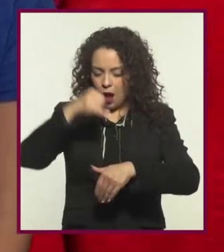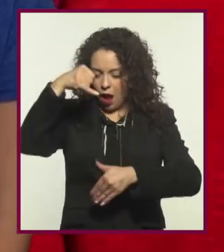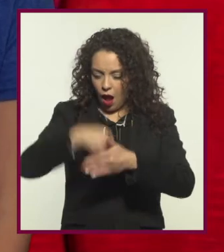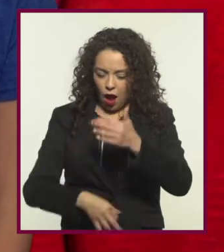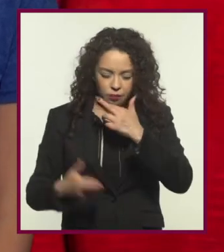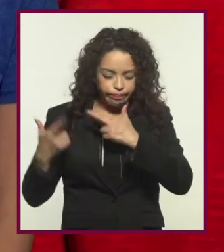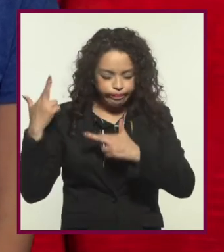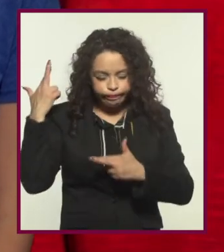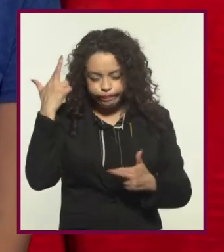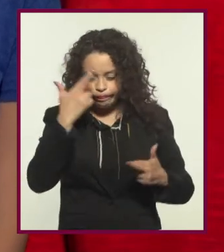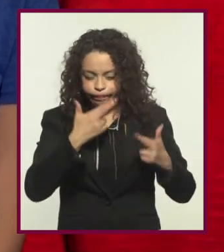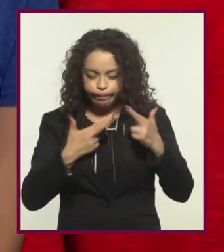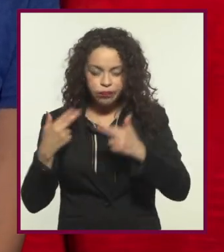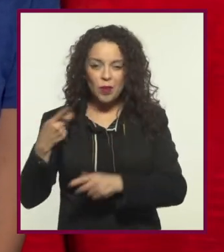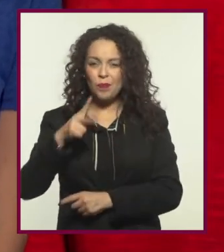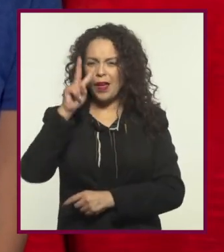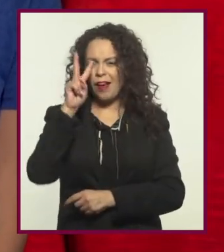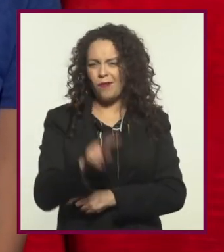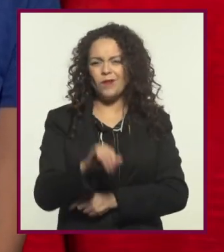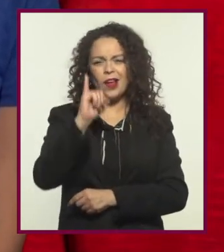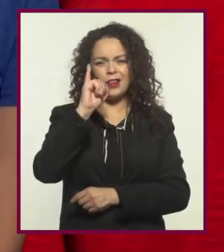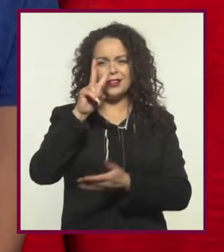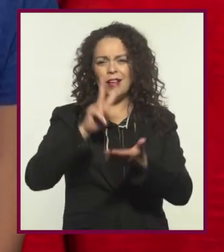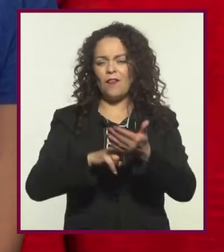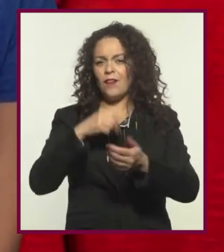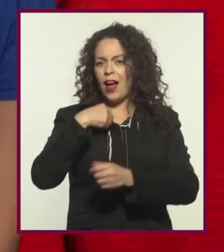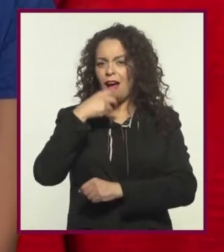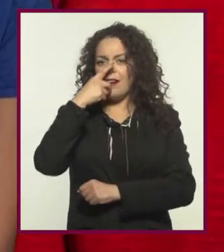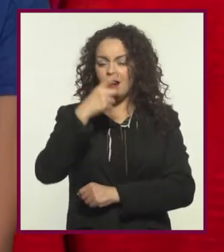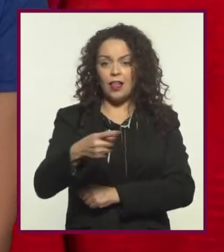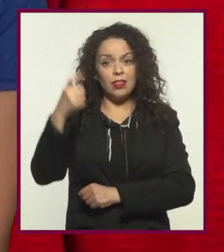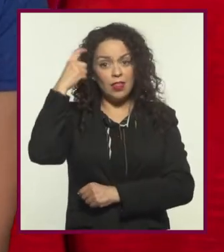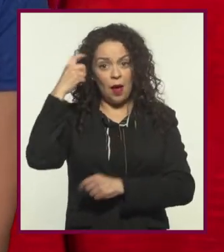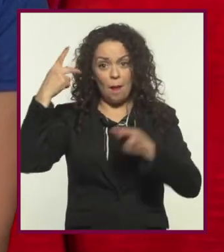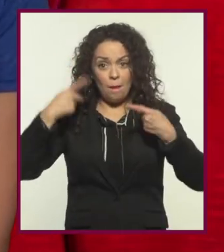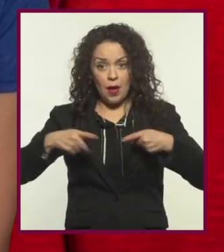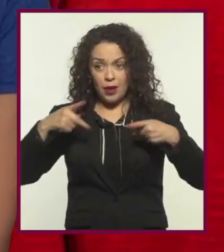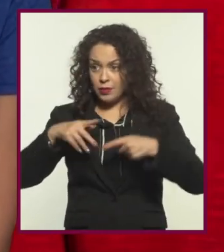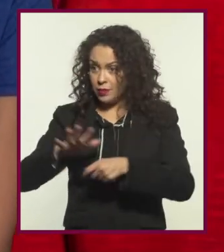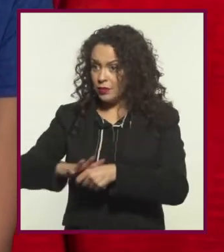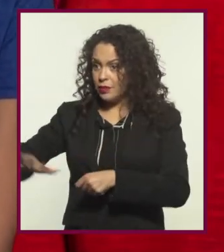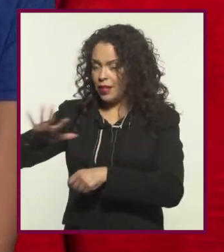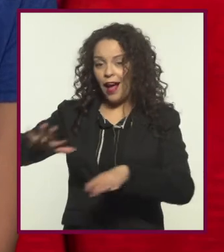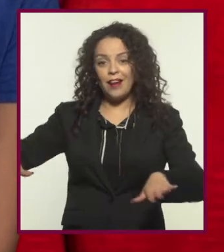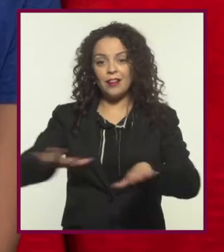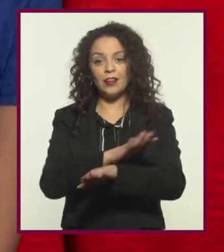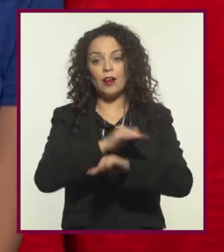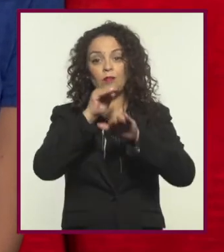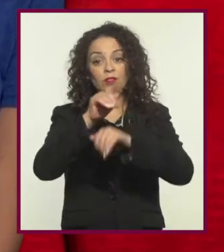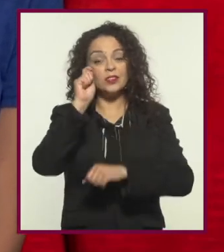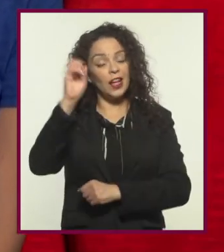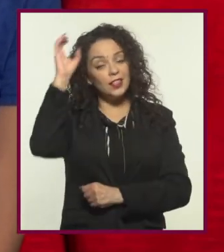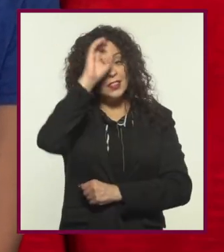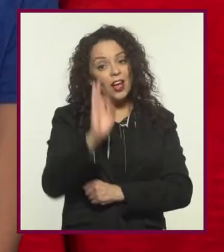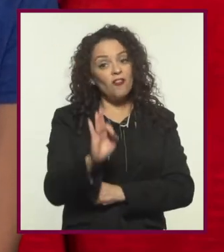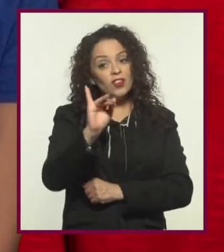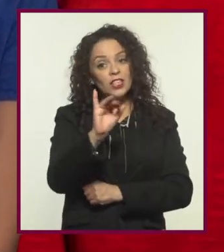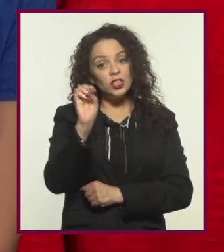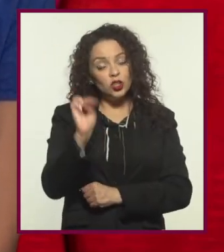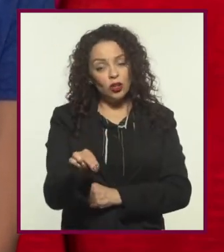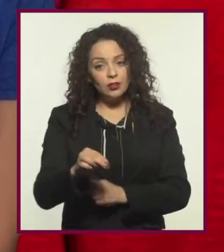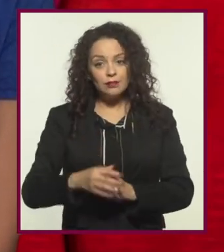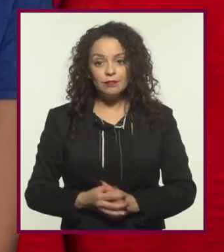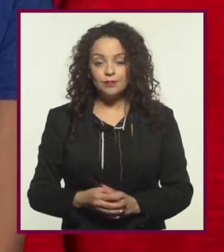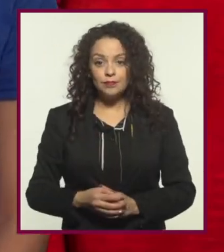película de Stanley Kubrick, pero vale la pena decir que esta cinta cambió la percepción que tenía el público y también la crítica sobre la ciencia